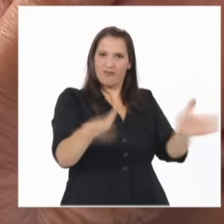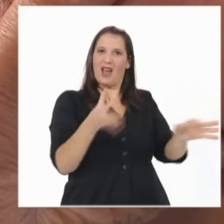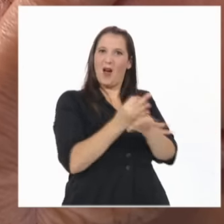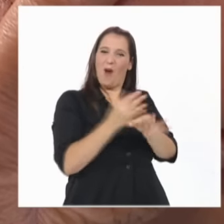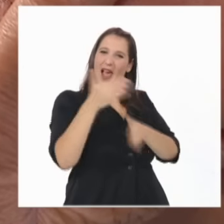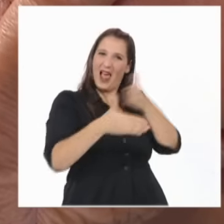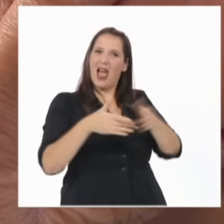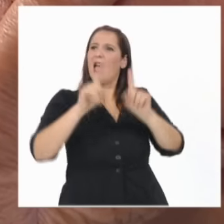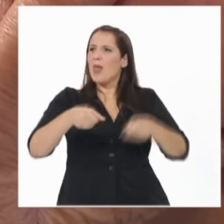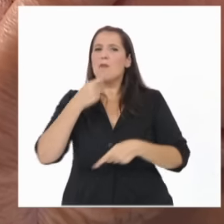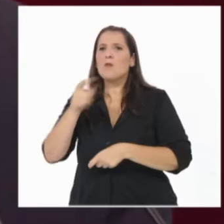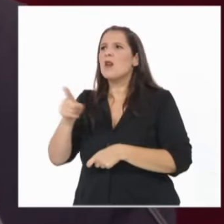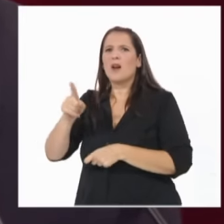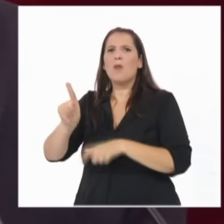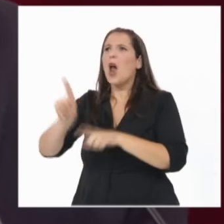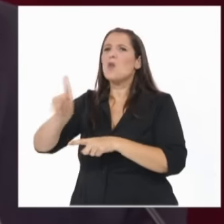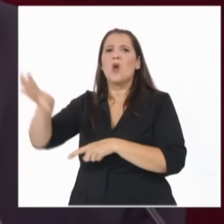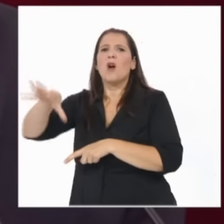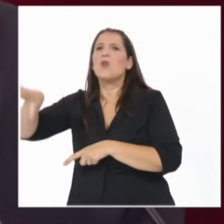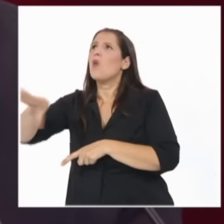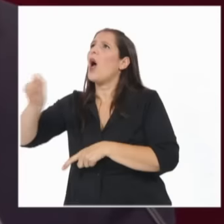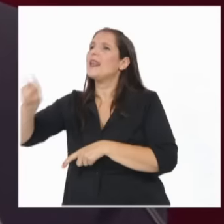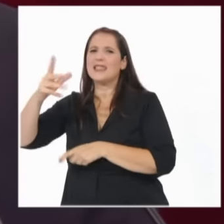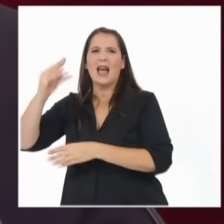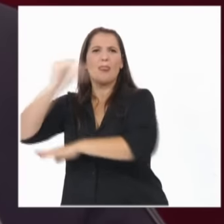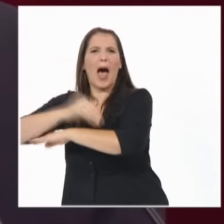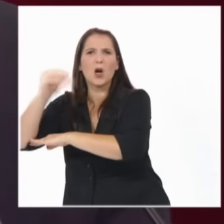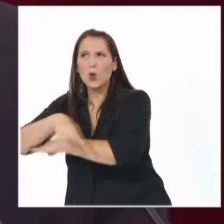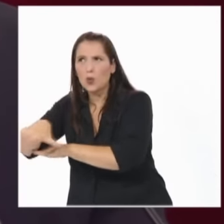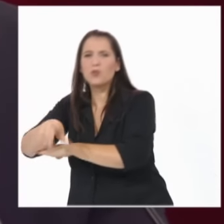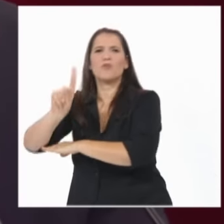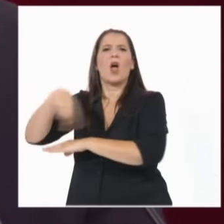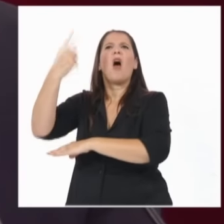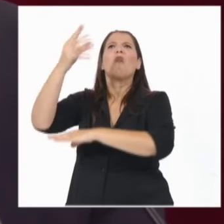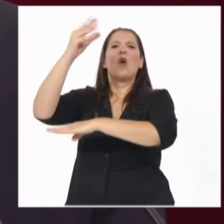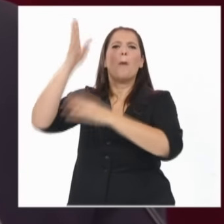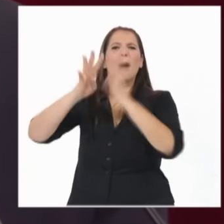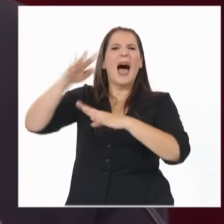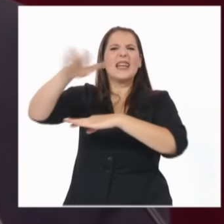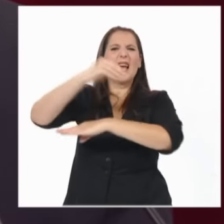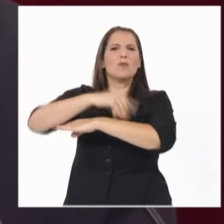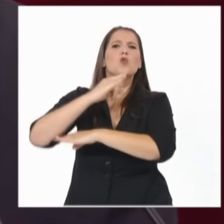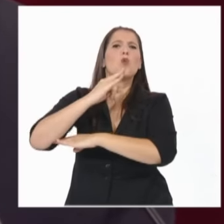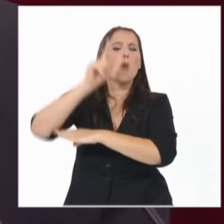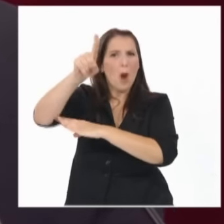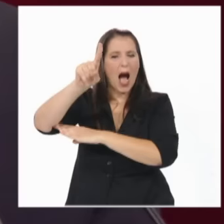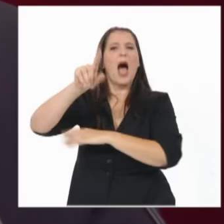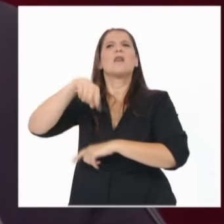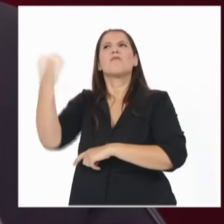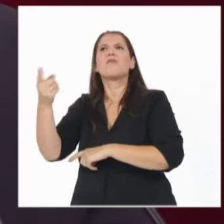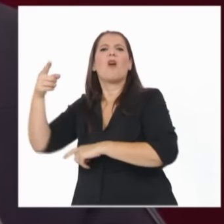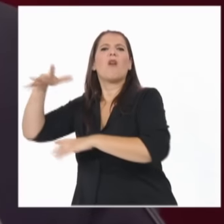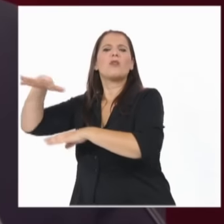Reserva Natural Silvestre del Rincón en Santa Cruz, el Parque Nacional de Conquija en Tucumán, los esteros de Iberá en